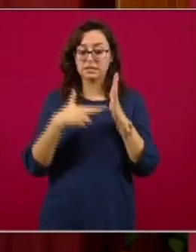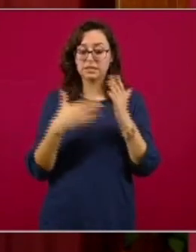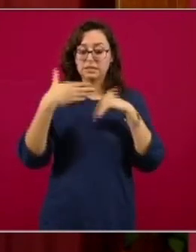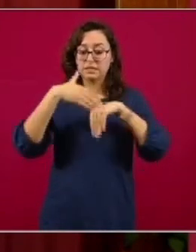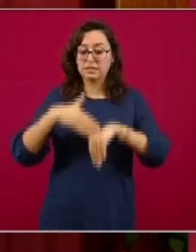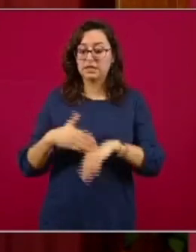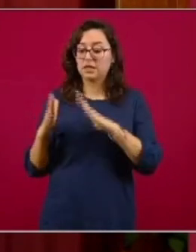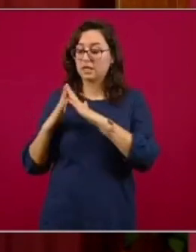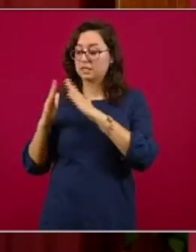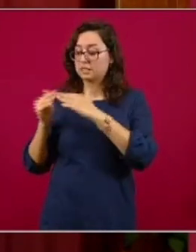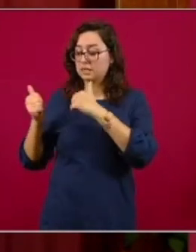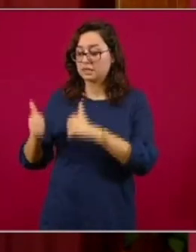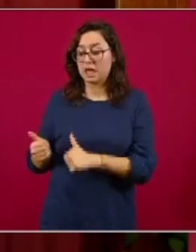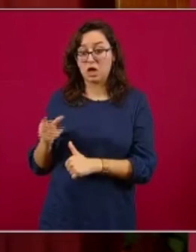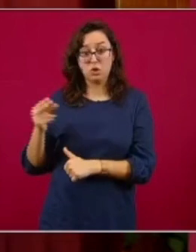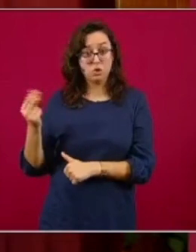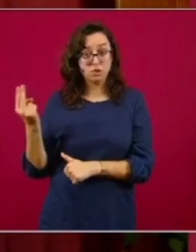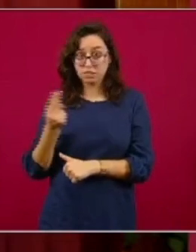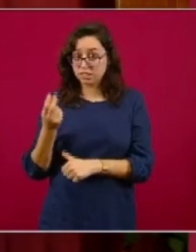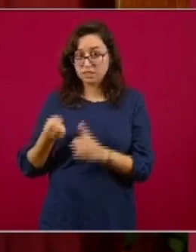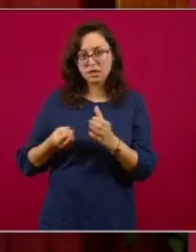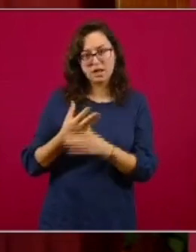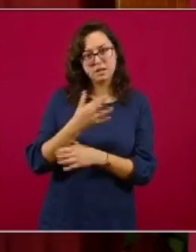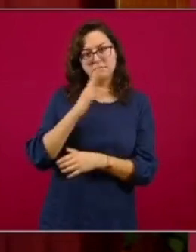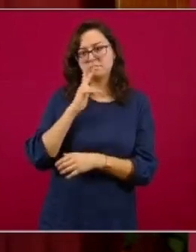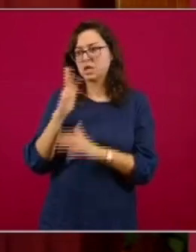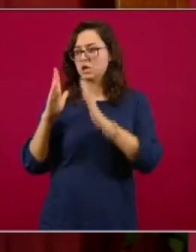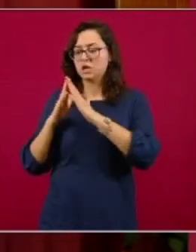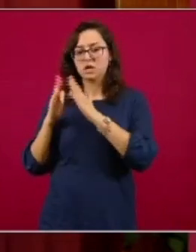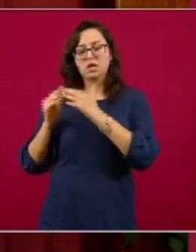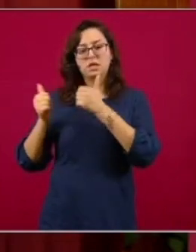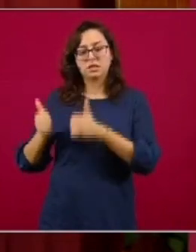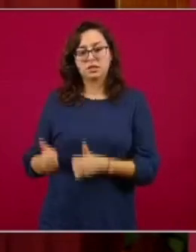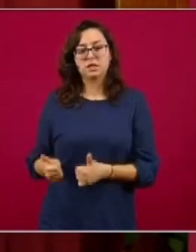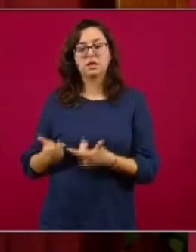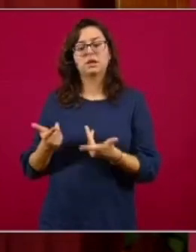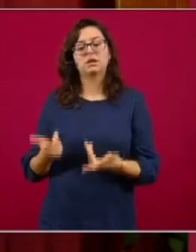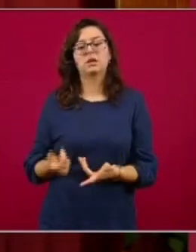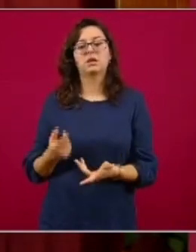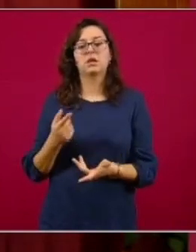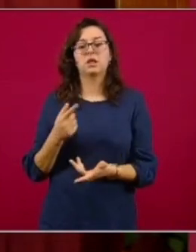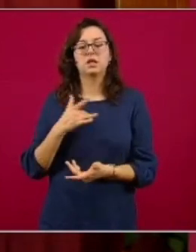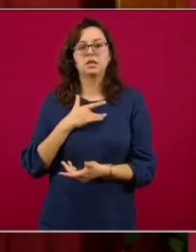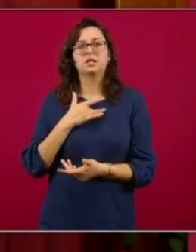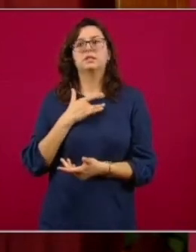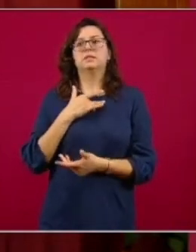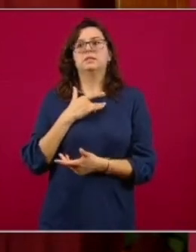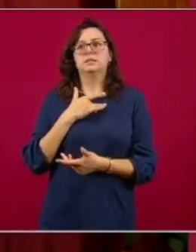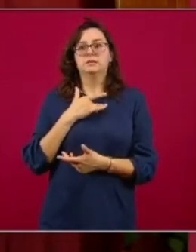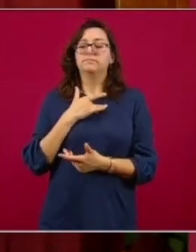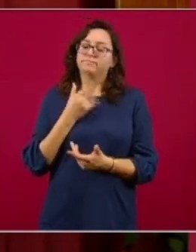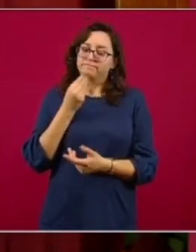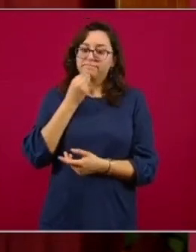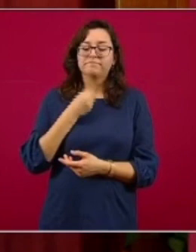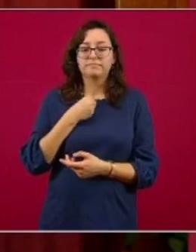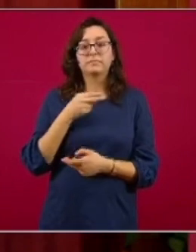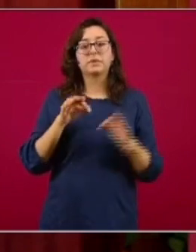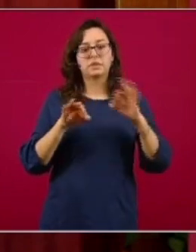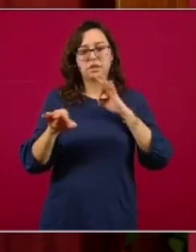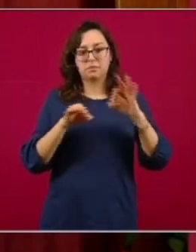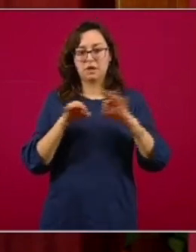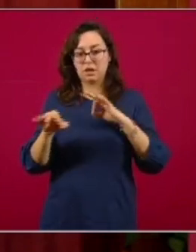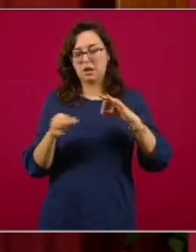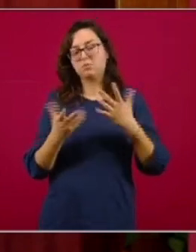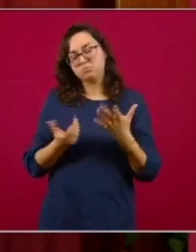resguardados si no hay ninguna necesidad de salir al espacio público, hacerlo solamente para actividades esenciales